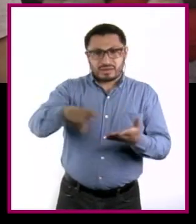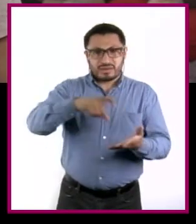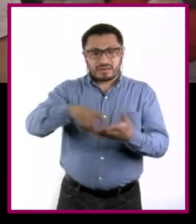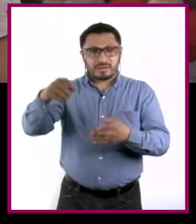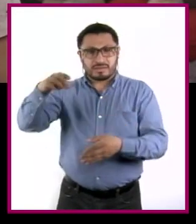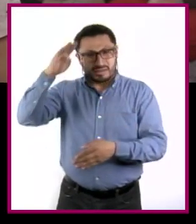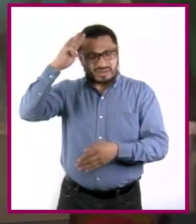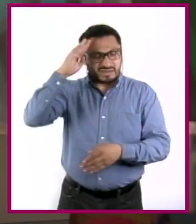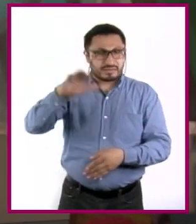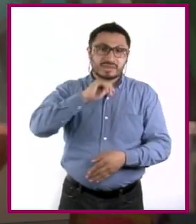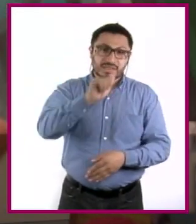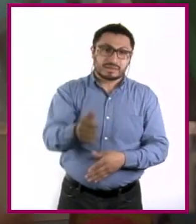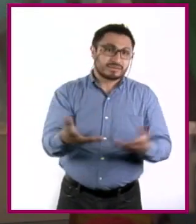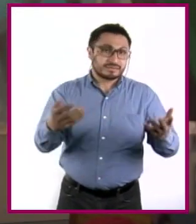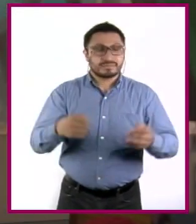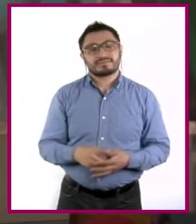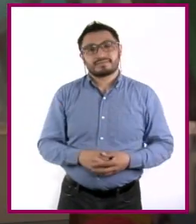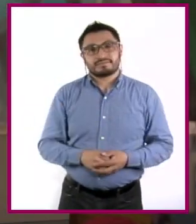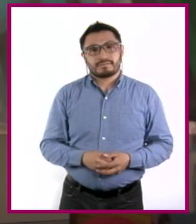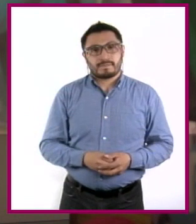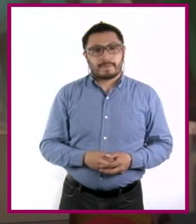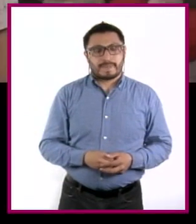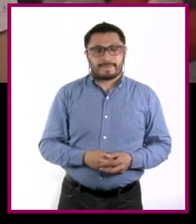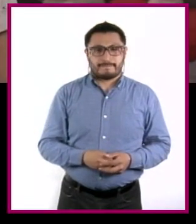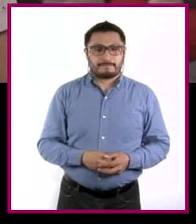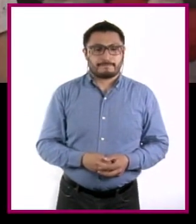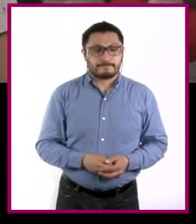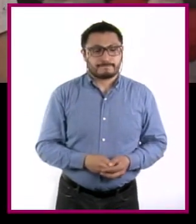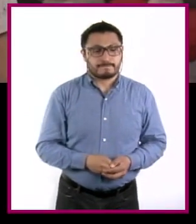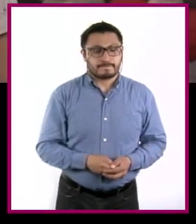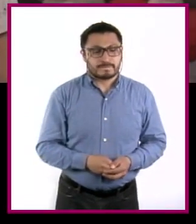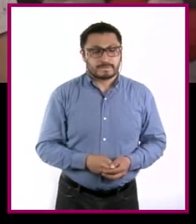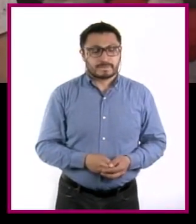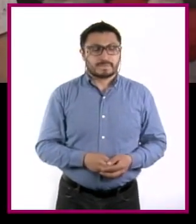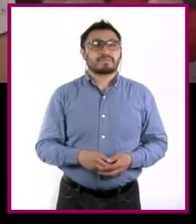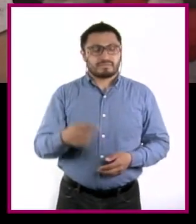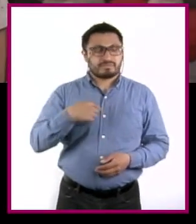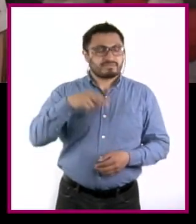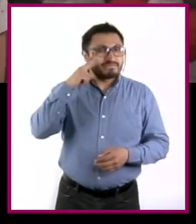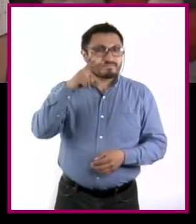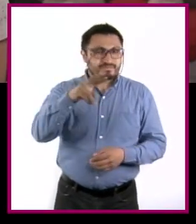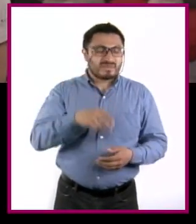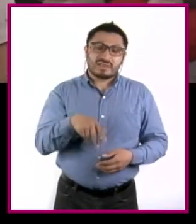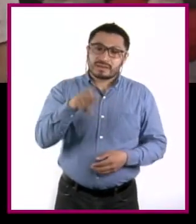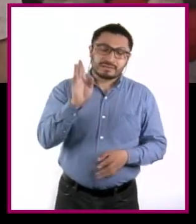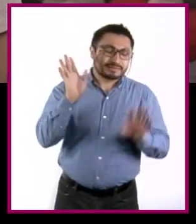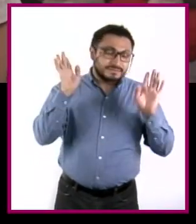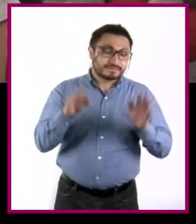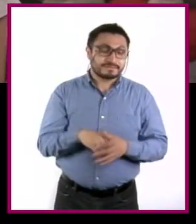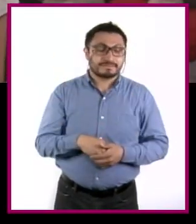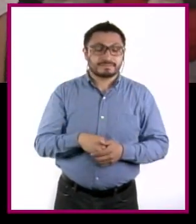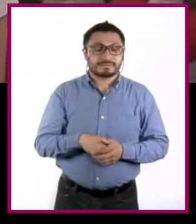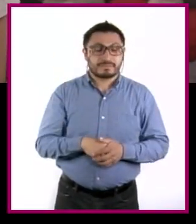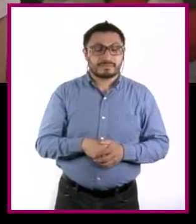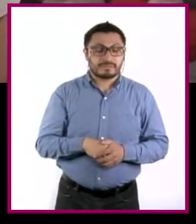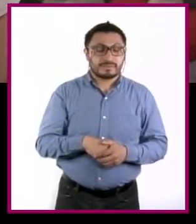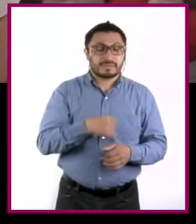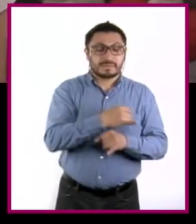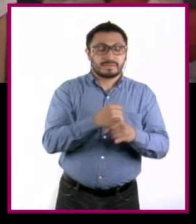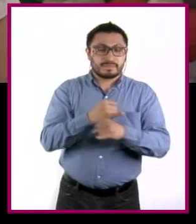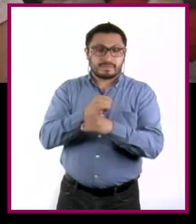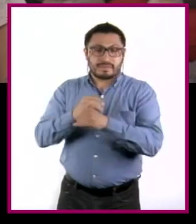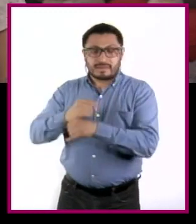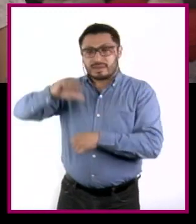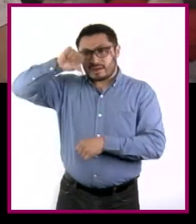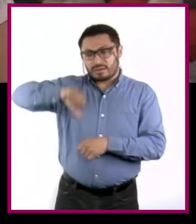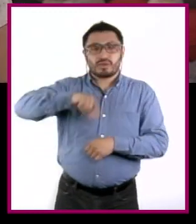sin pensarlo mucho. Uno de nuevo. Sí te he visto, ¿eh? Pero bueno. Con la investigación de hoy